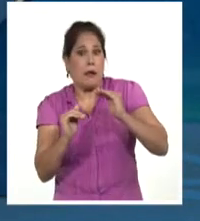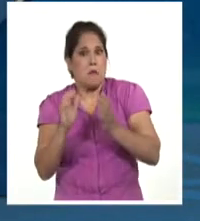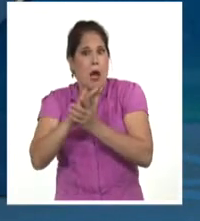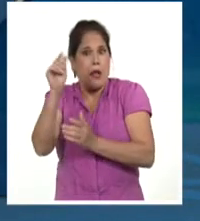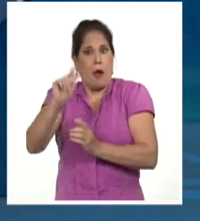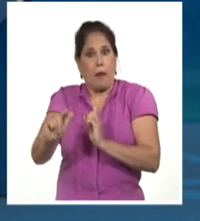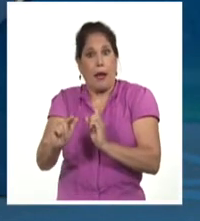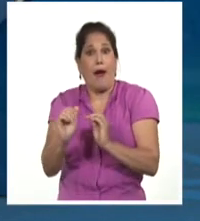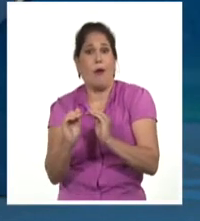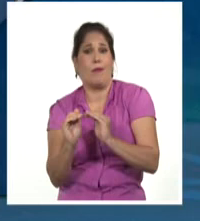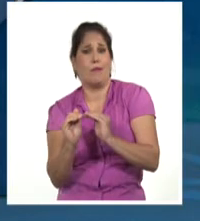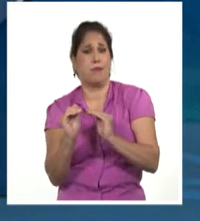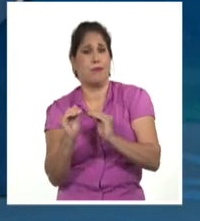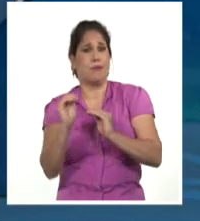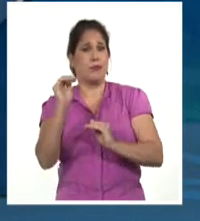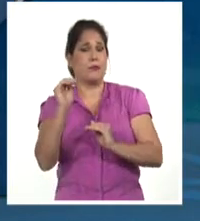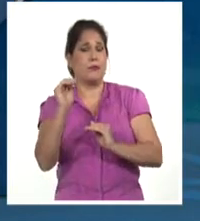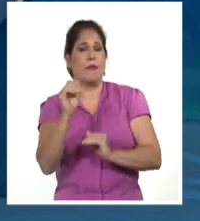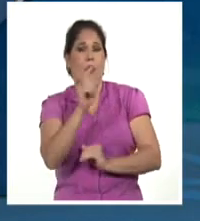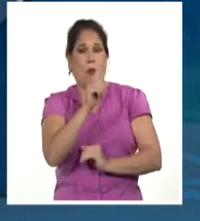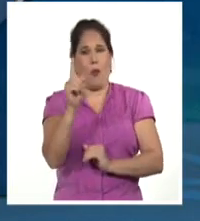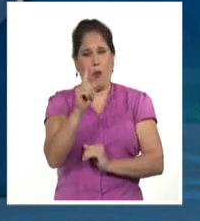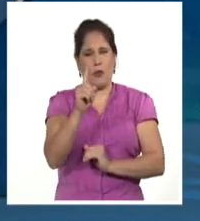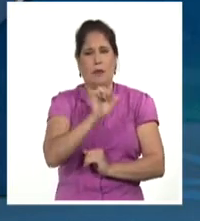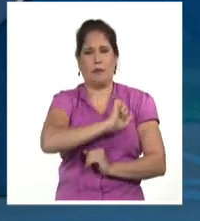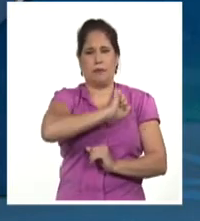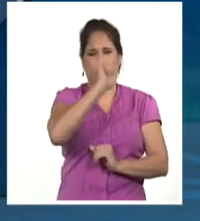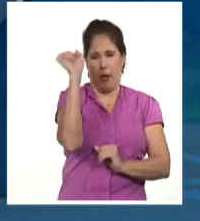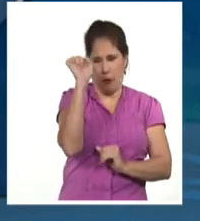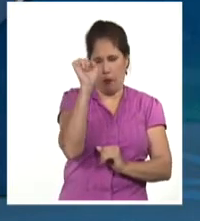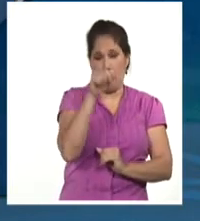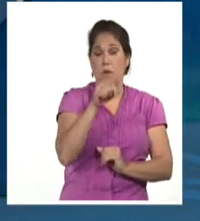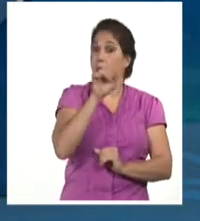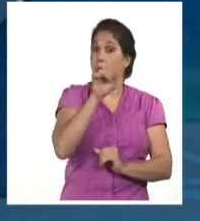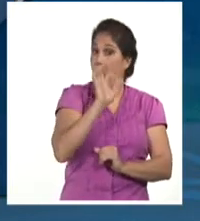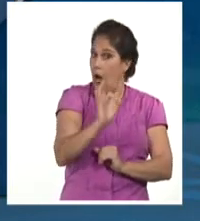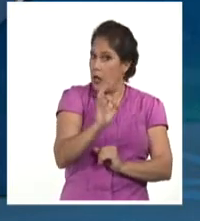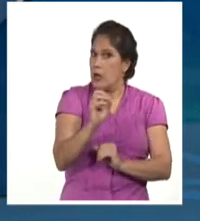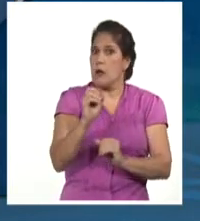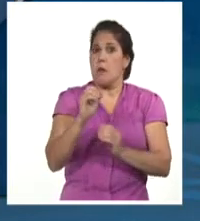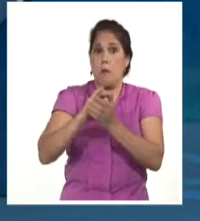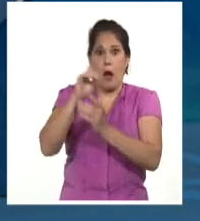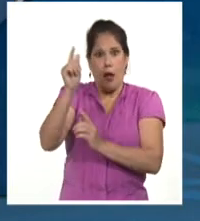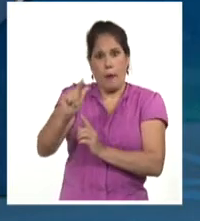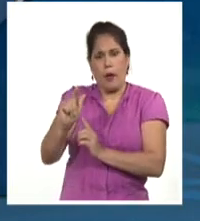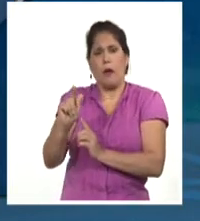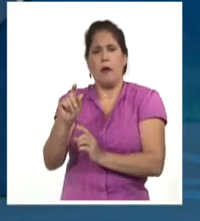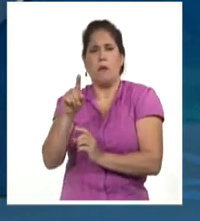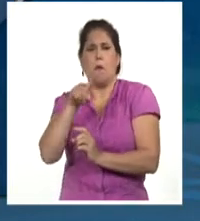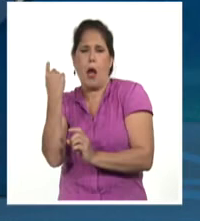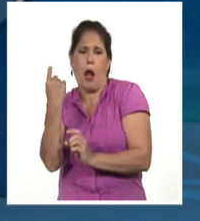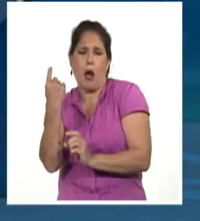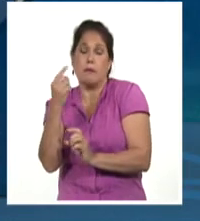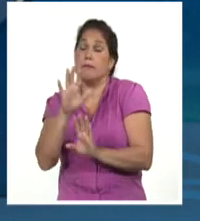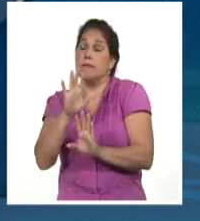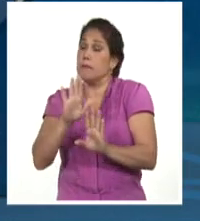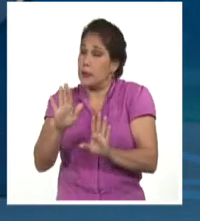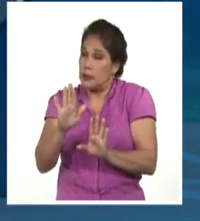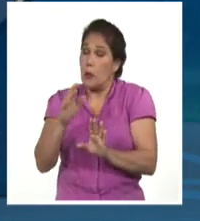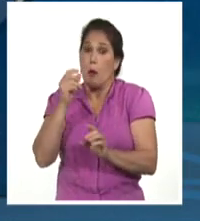Mayabeque para ganarles 11 por 9. En este choque, los huracanes explotaron a Hermes González, pero